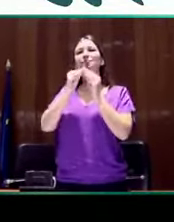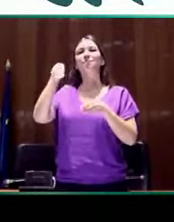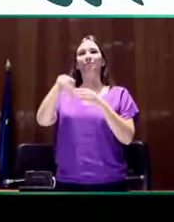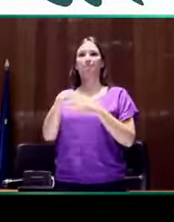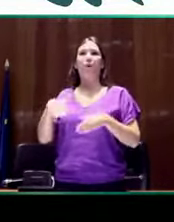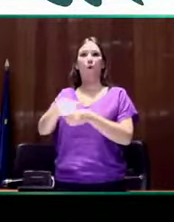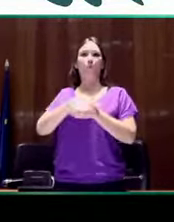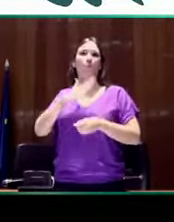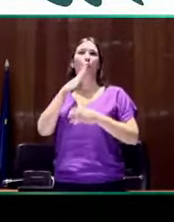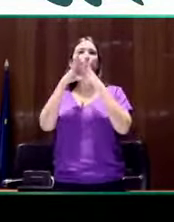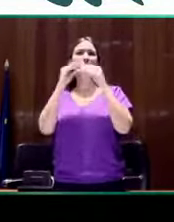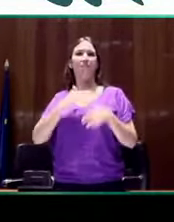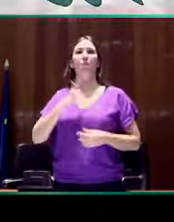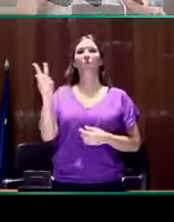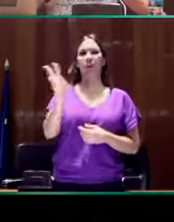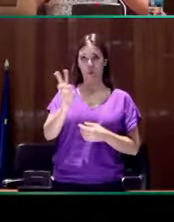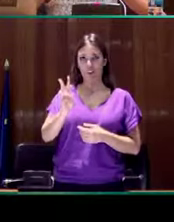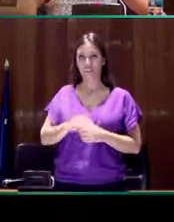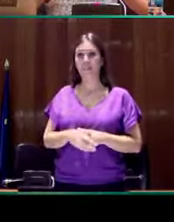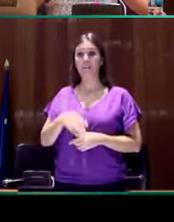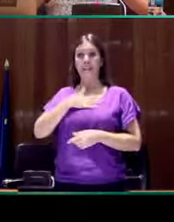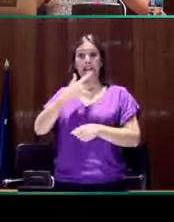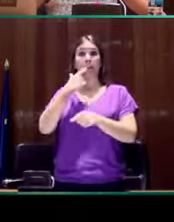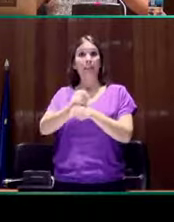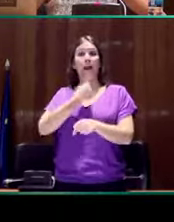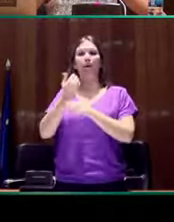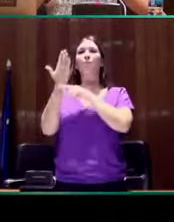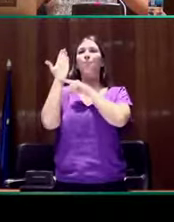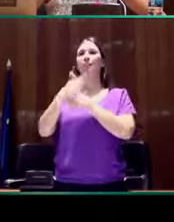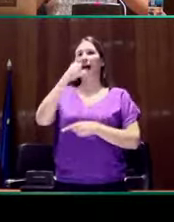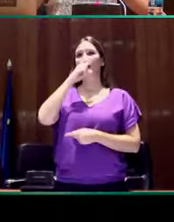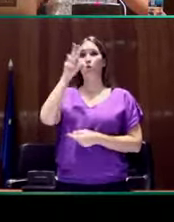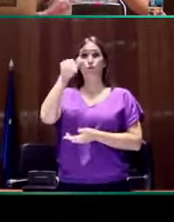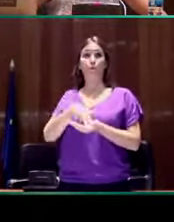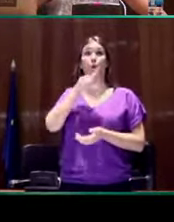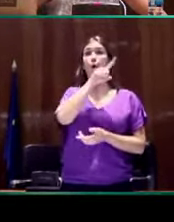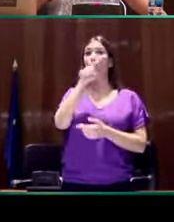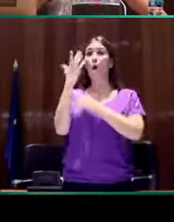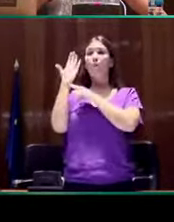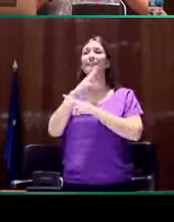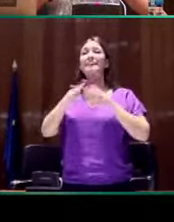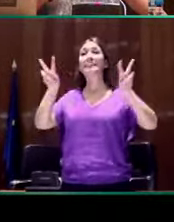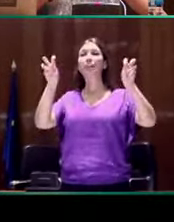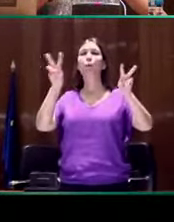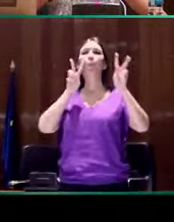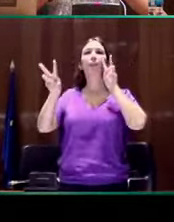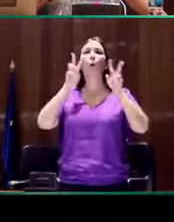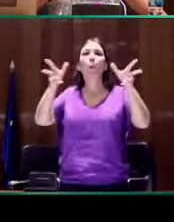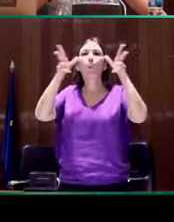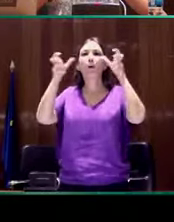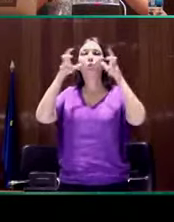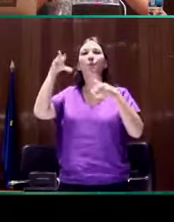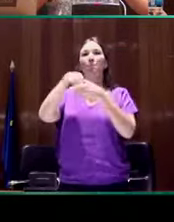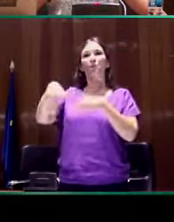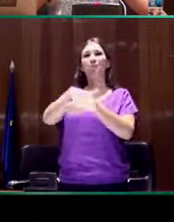de la Universidad de Valladolid. Es un trabajo que se presentó en el año 2011, que se tituló Percepción visual en la